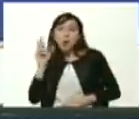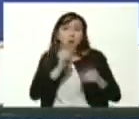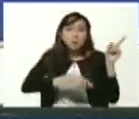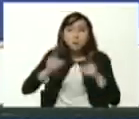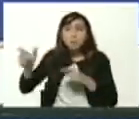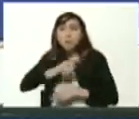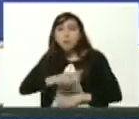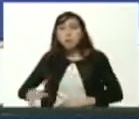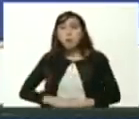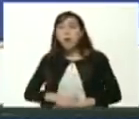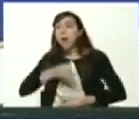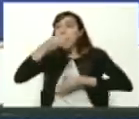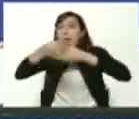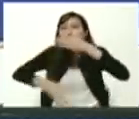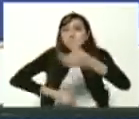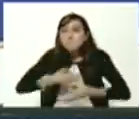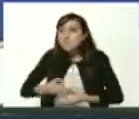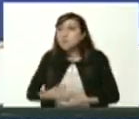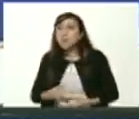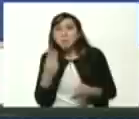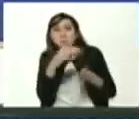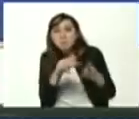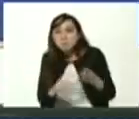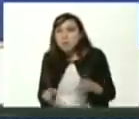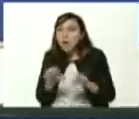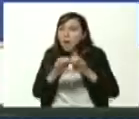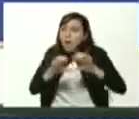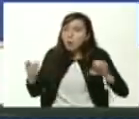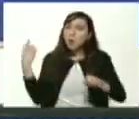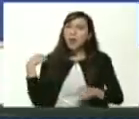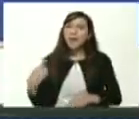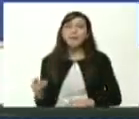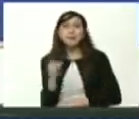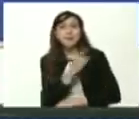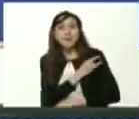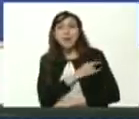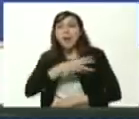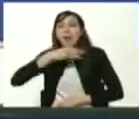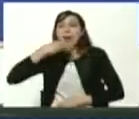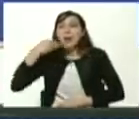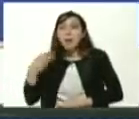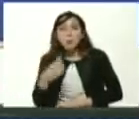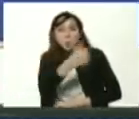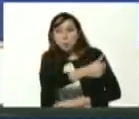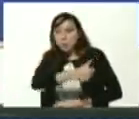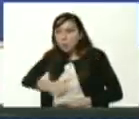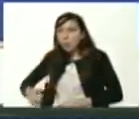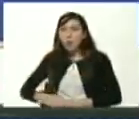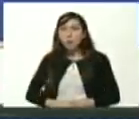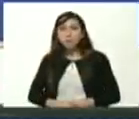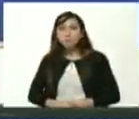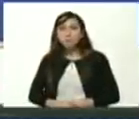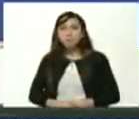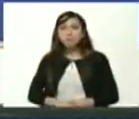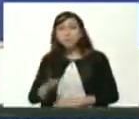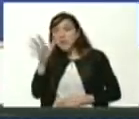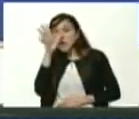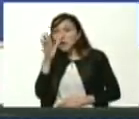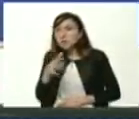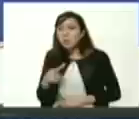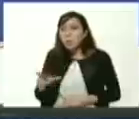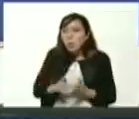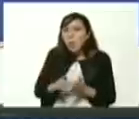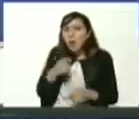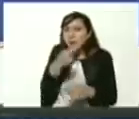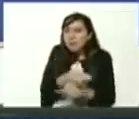explique cuál es la oferta educativa que tiene la juventud de los quinto año de los liceos que